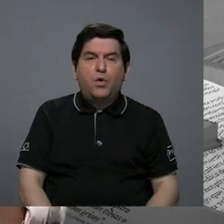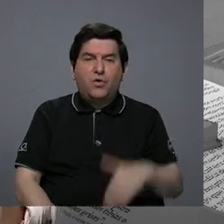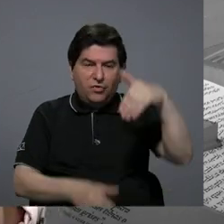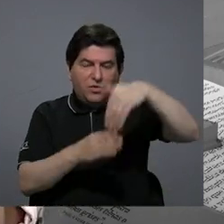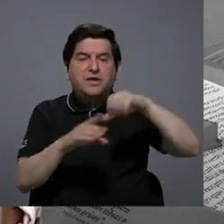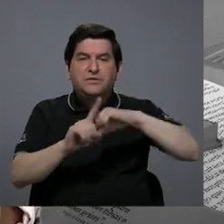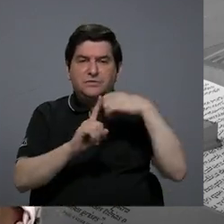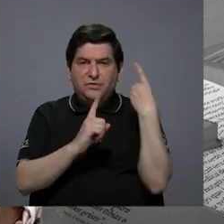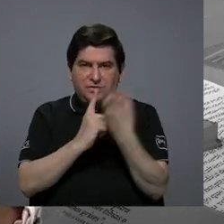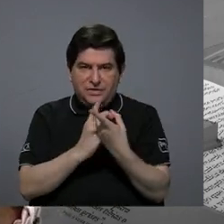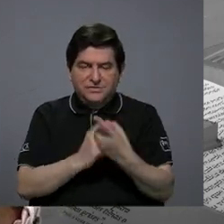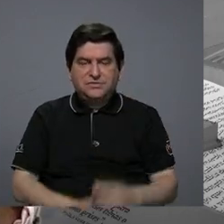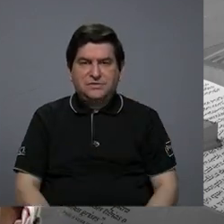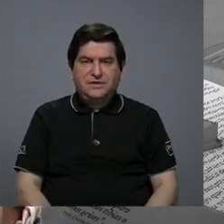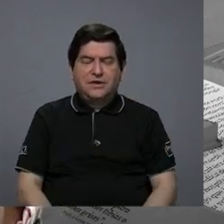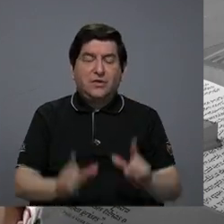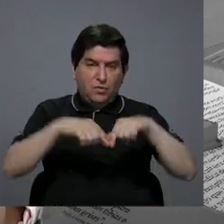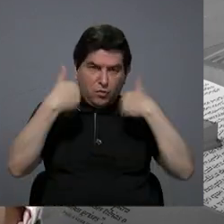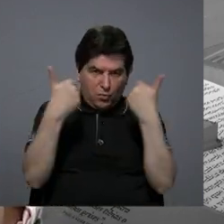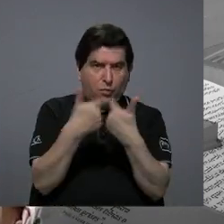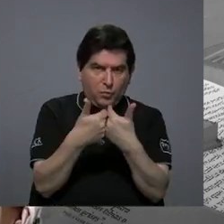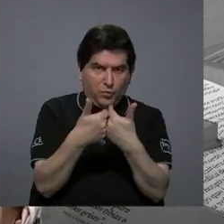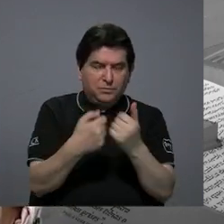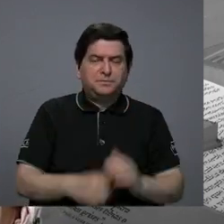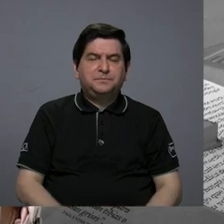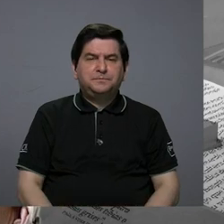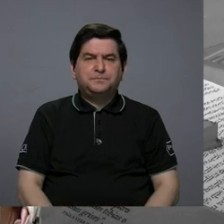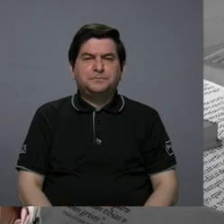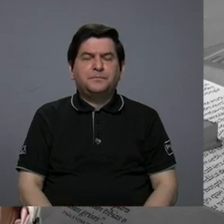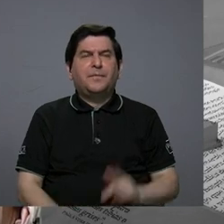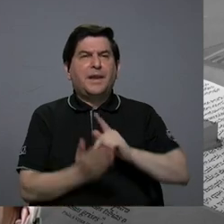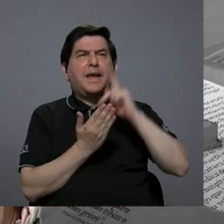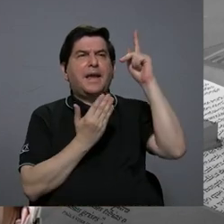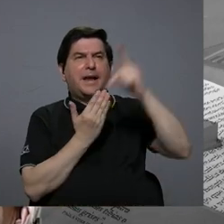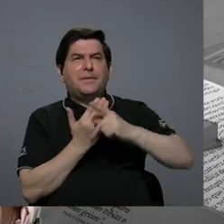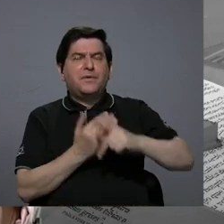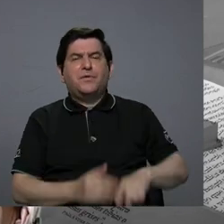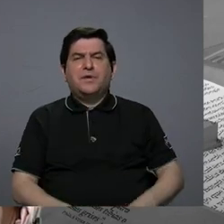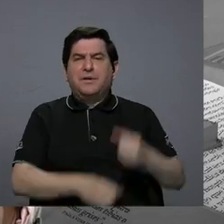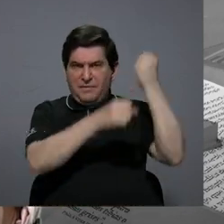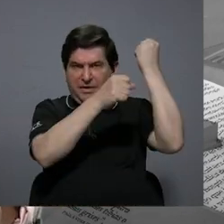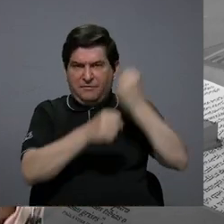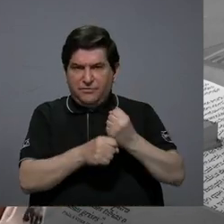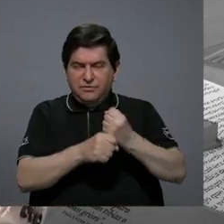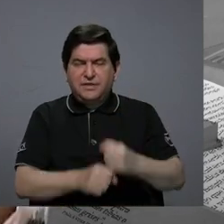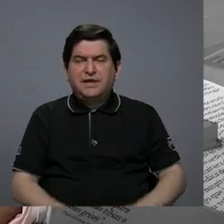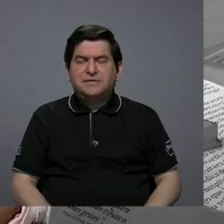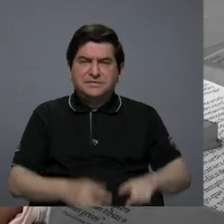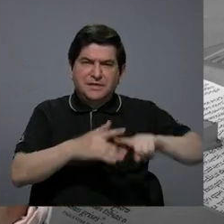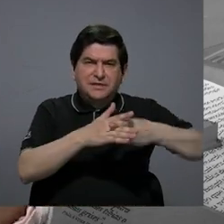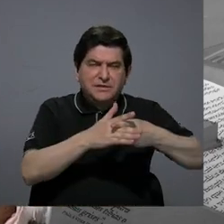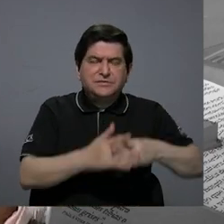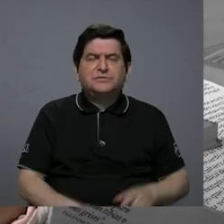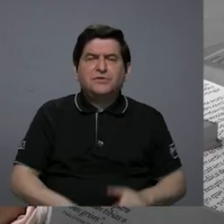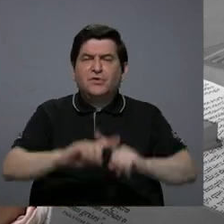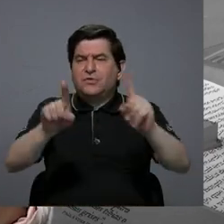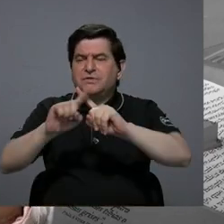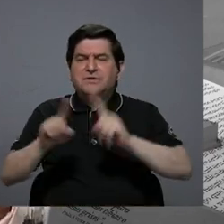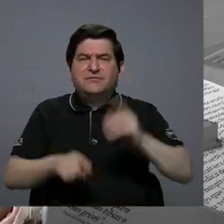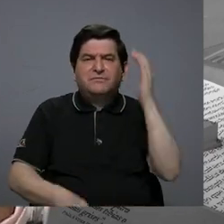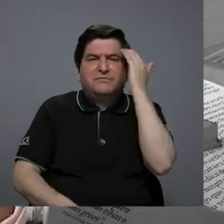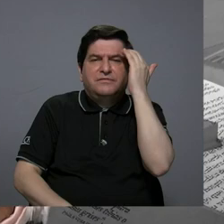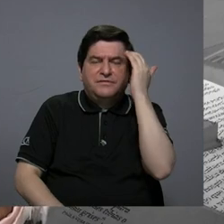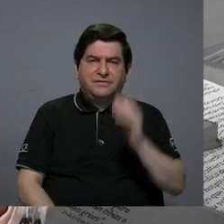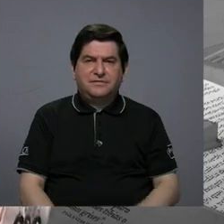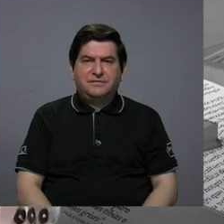el tejido social, en el tejido colectivo. Este programa desde su fundación acoge saberes diversos,